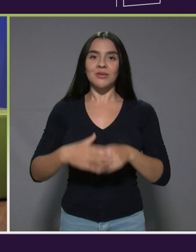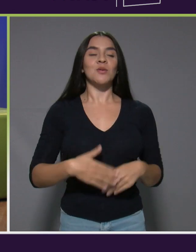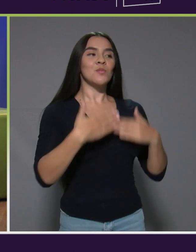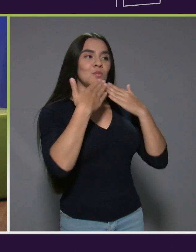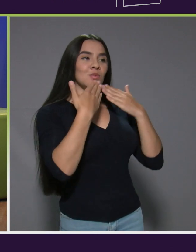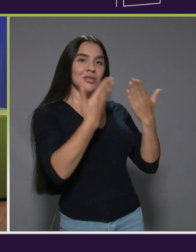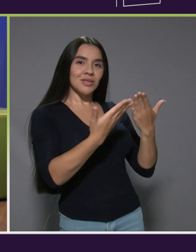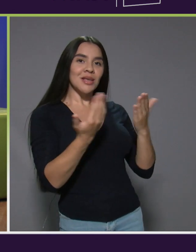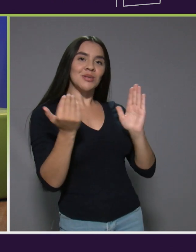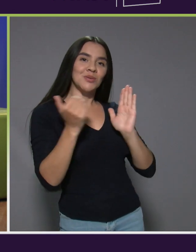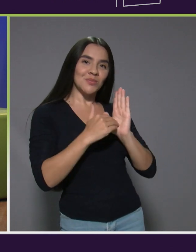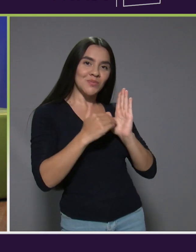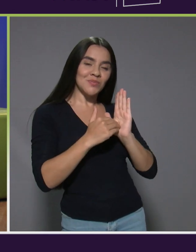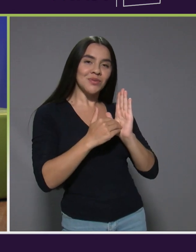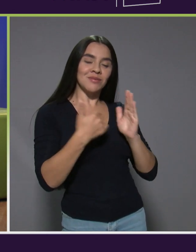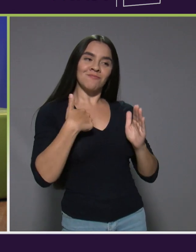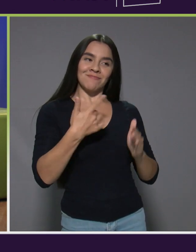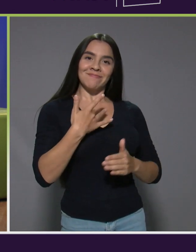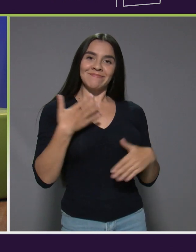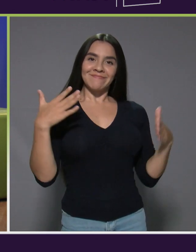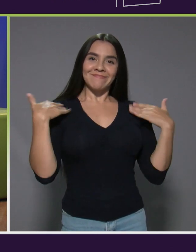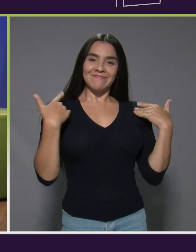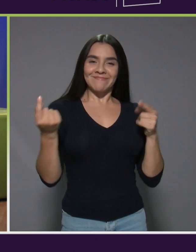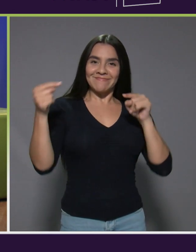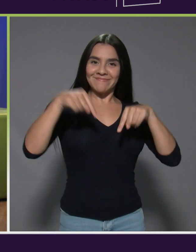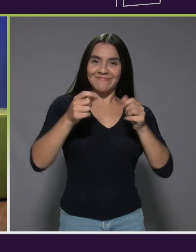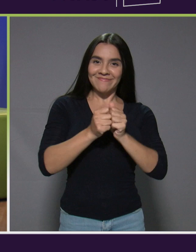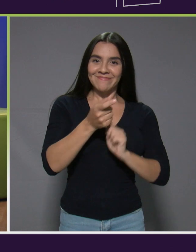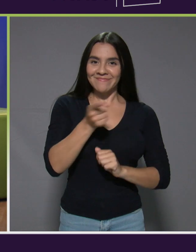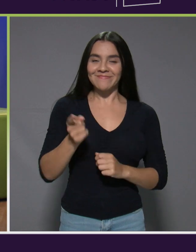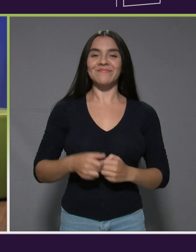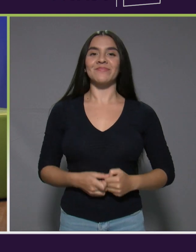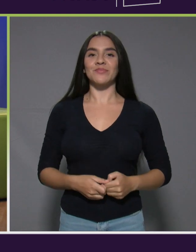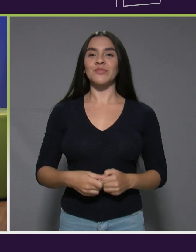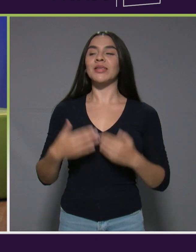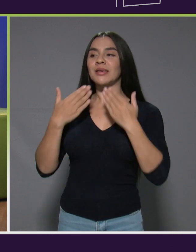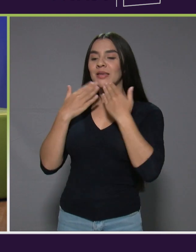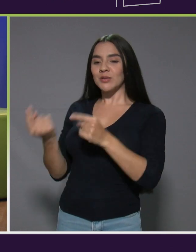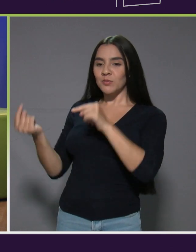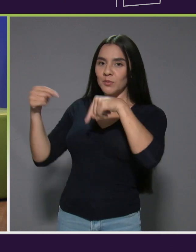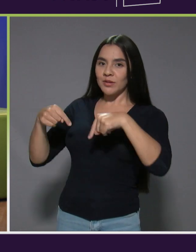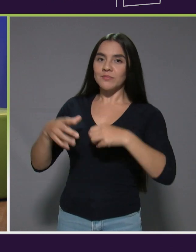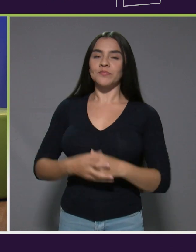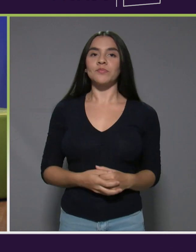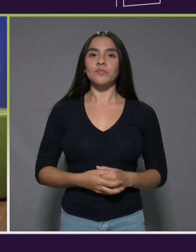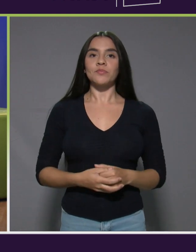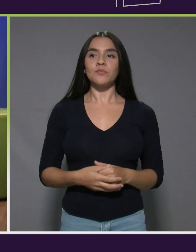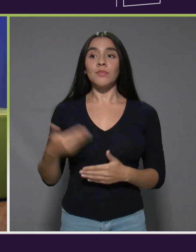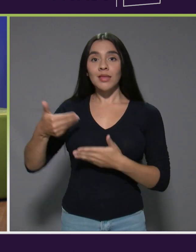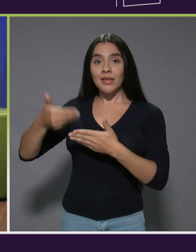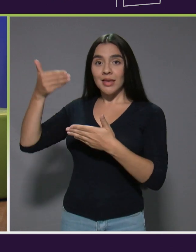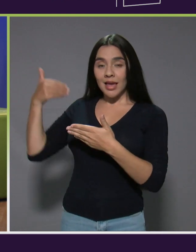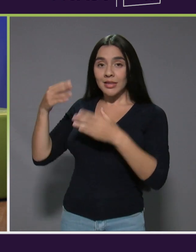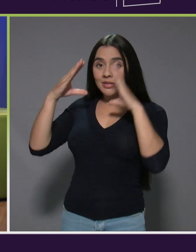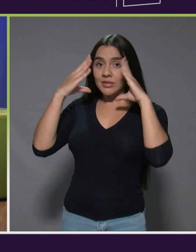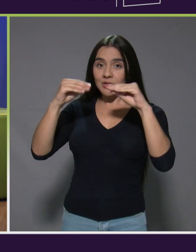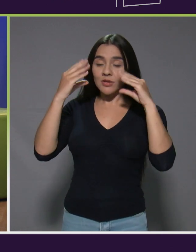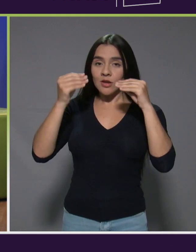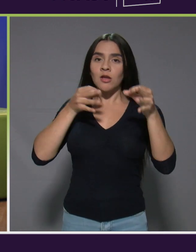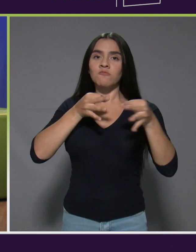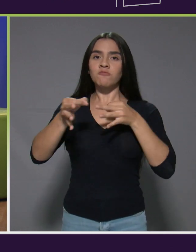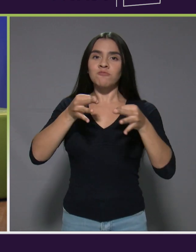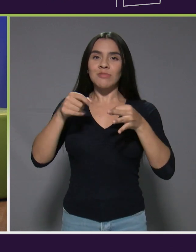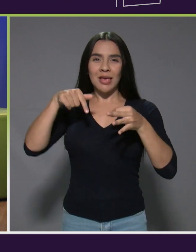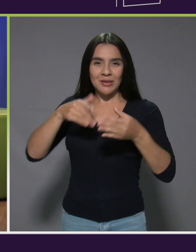Fernanda. De nuevo, muy feliz de estar contigo. Muchísimas gracias por venir. Presentamos en la información anterior al